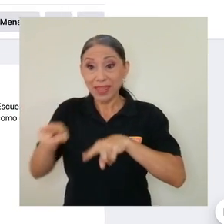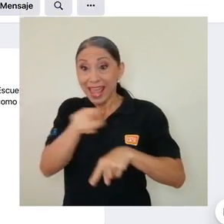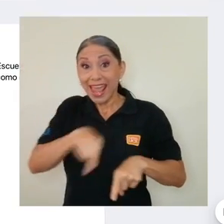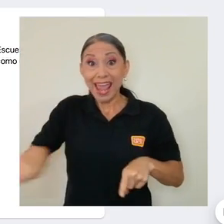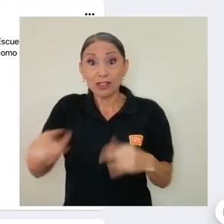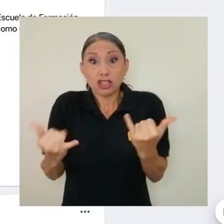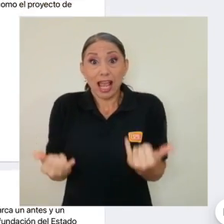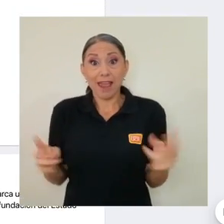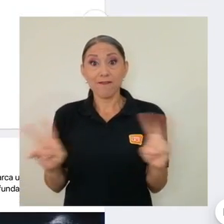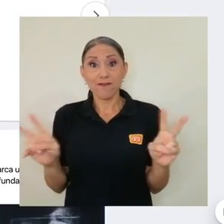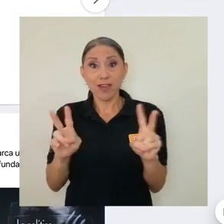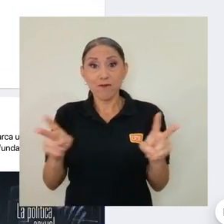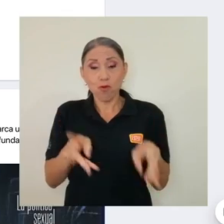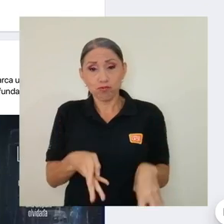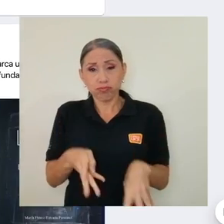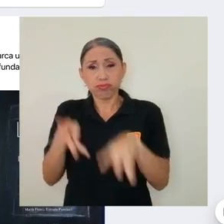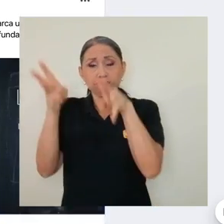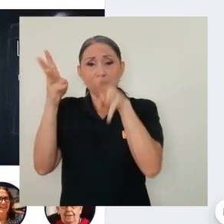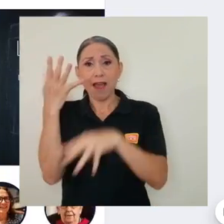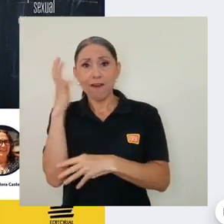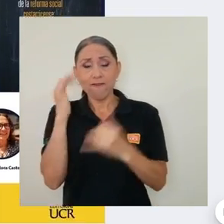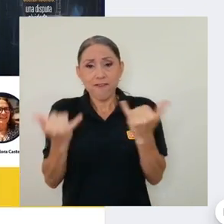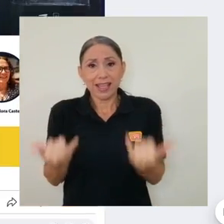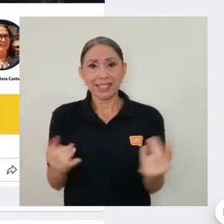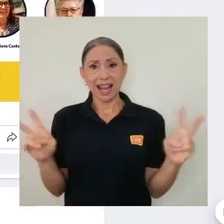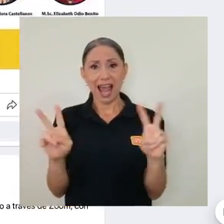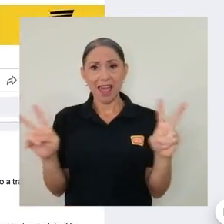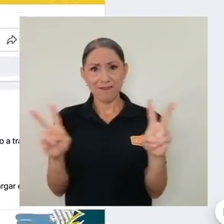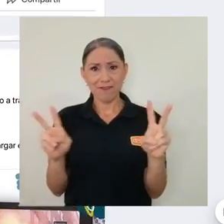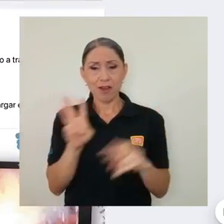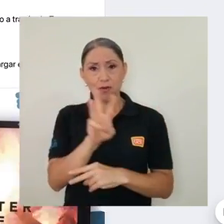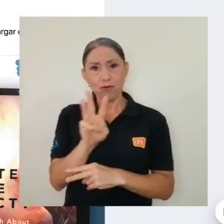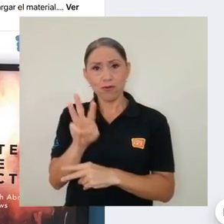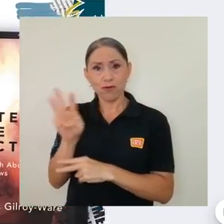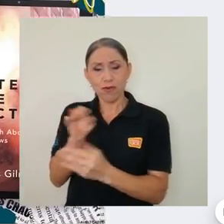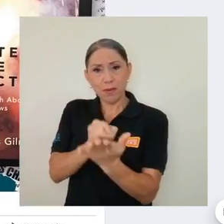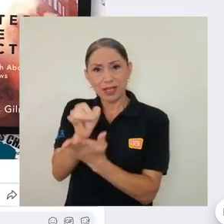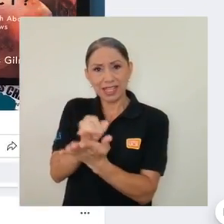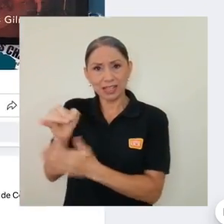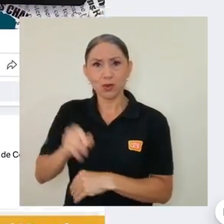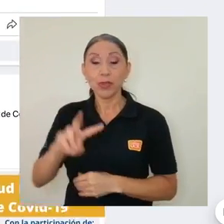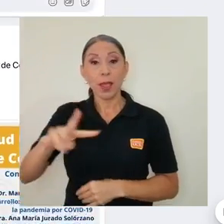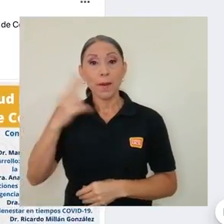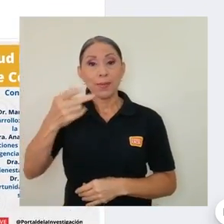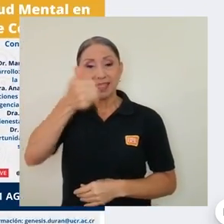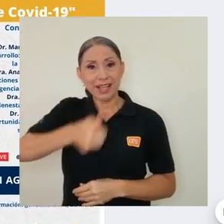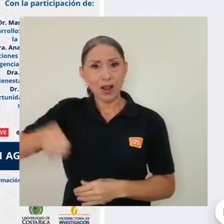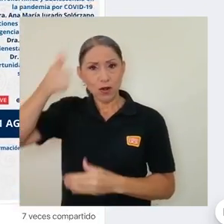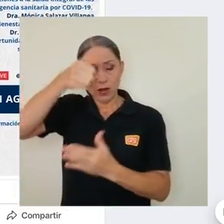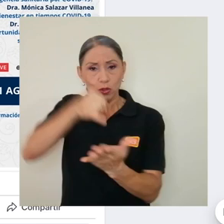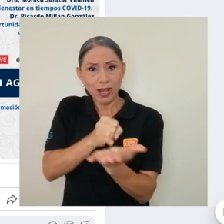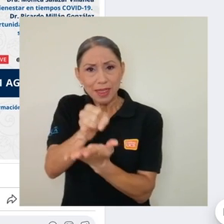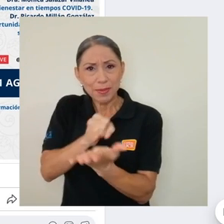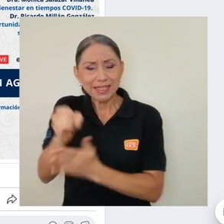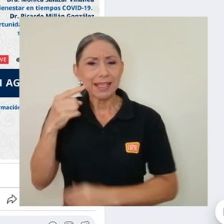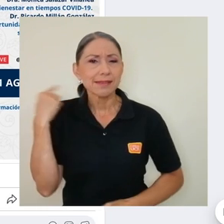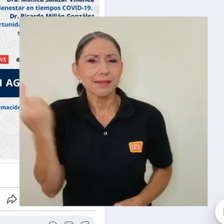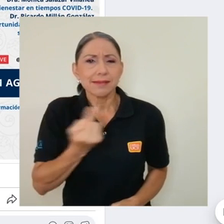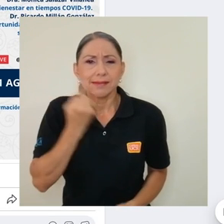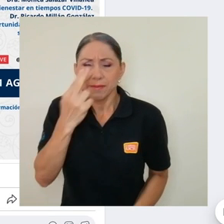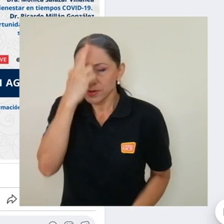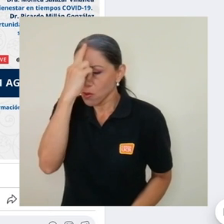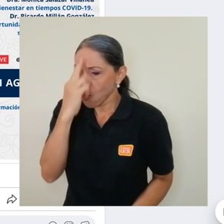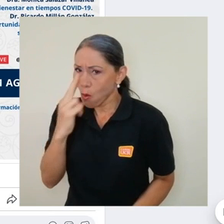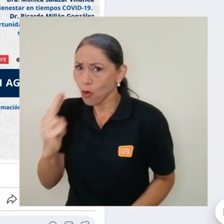transmitirán en vivo por el facebook live del portal de la investigación para la vicerrectoría de investigación siempre es